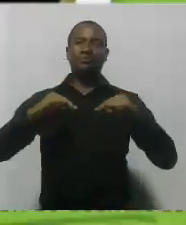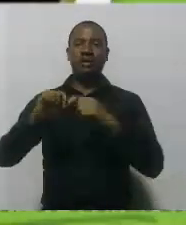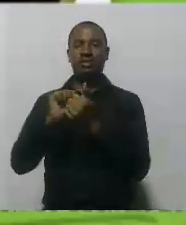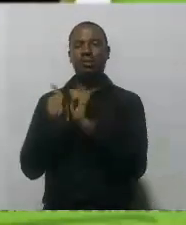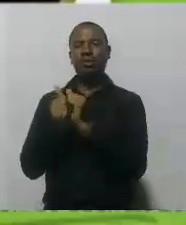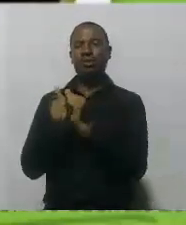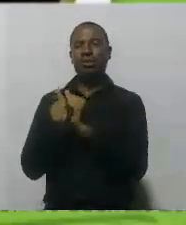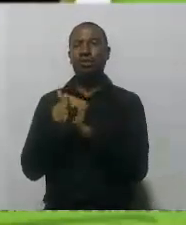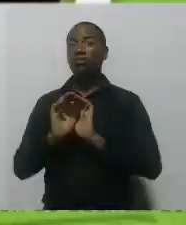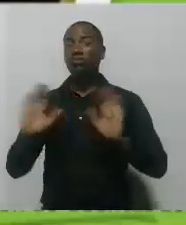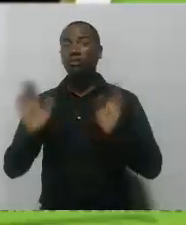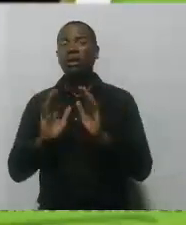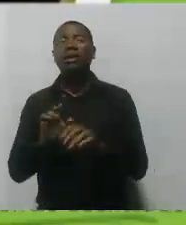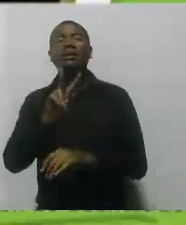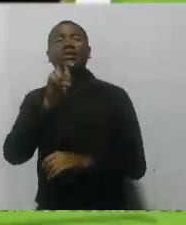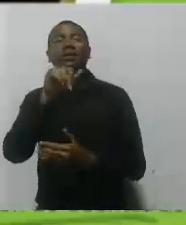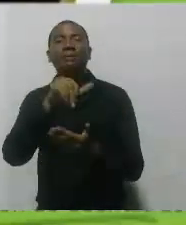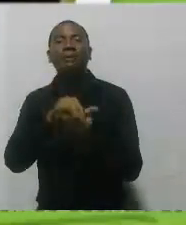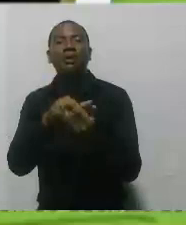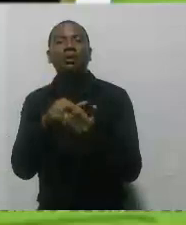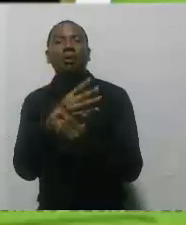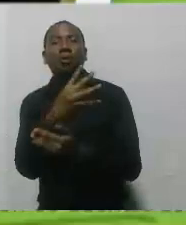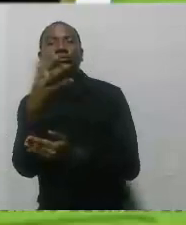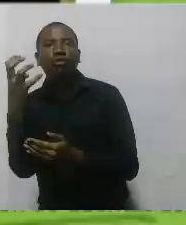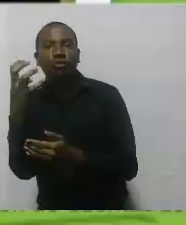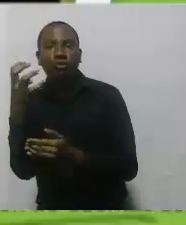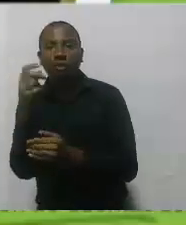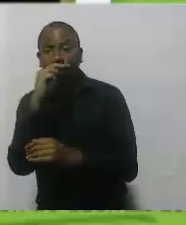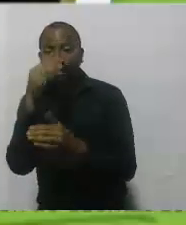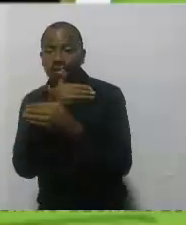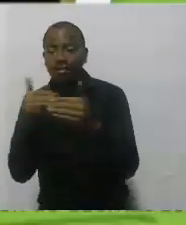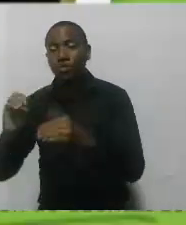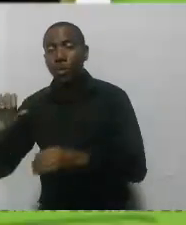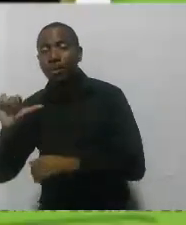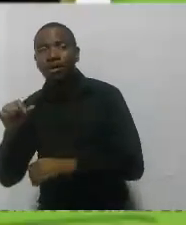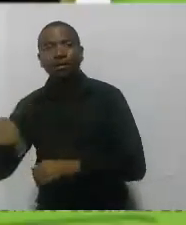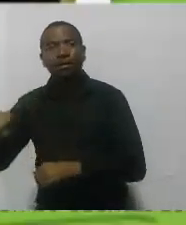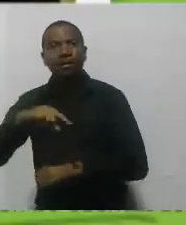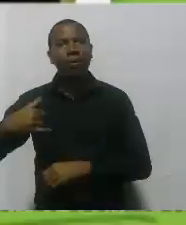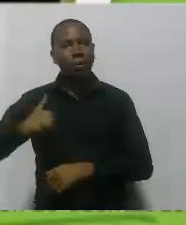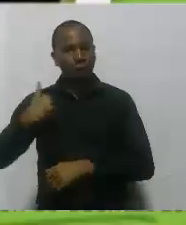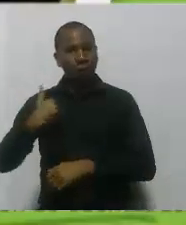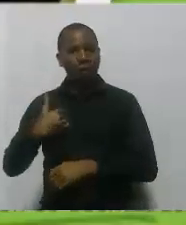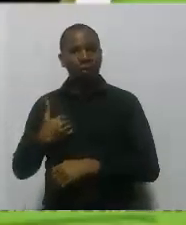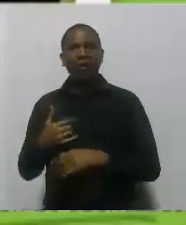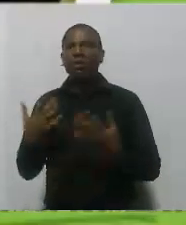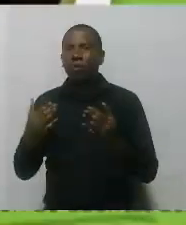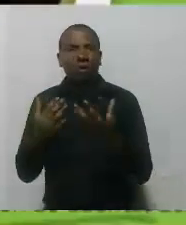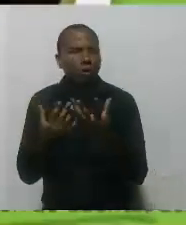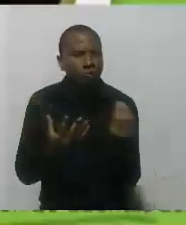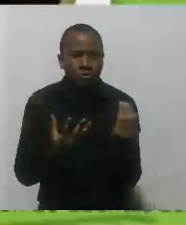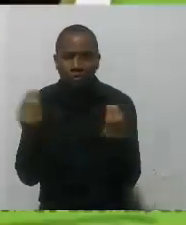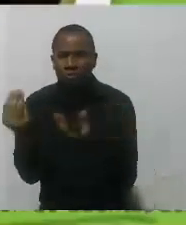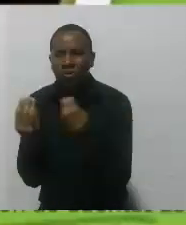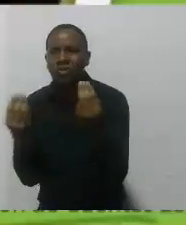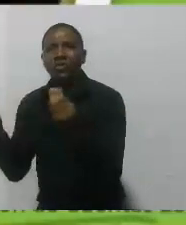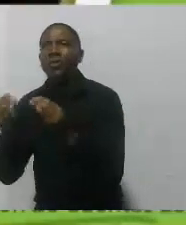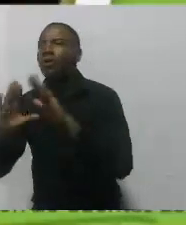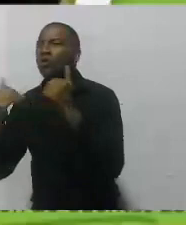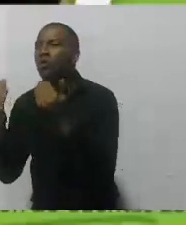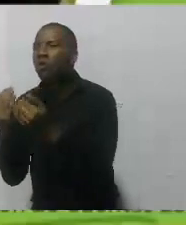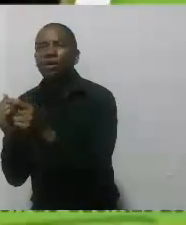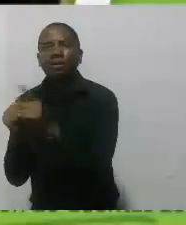.400 niños y jóvenes distribuidos en 163 instituciones